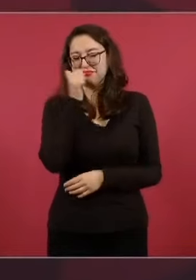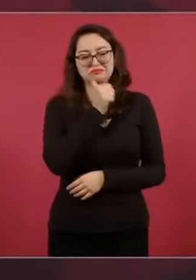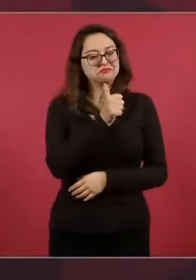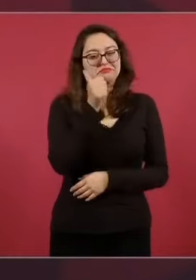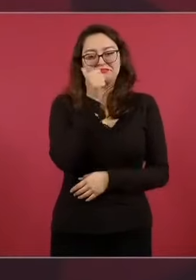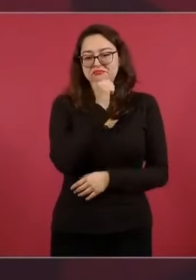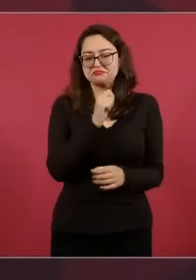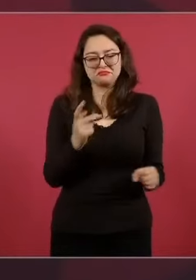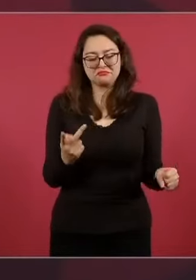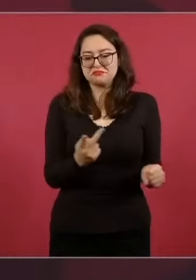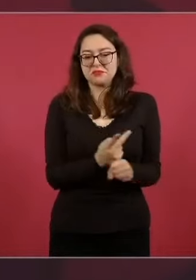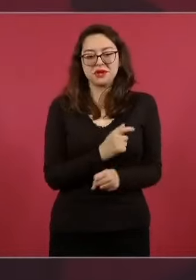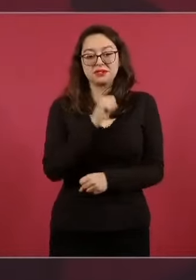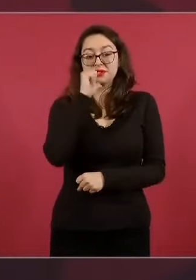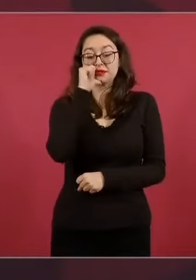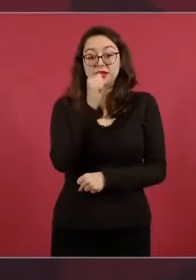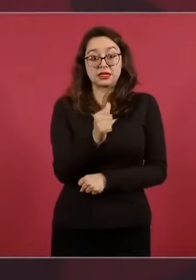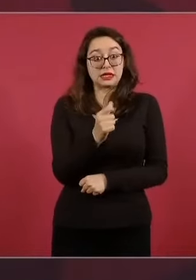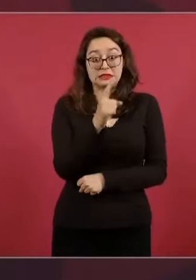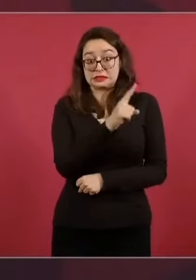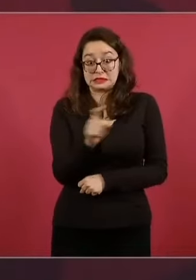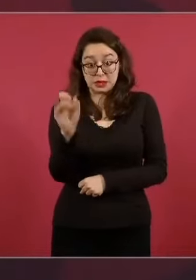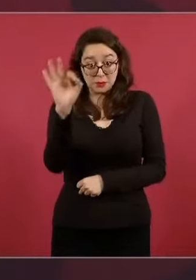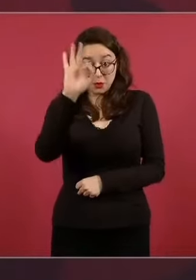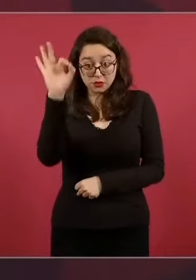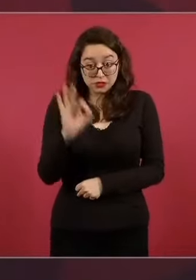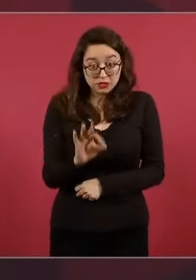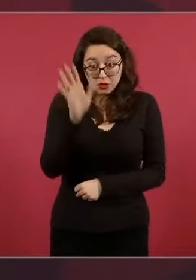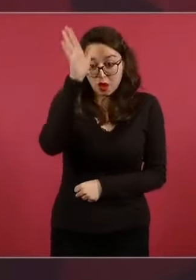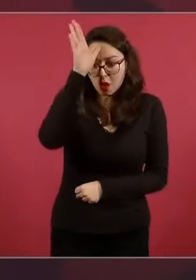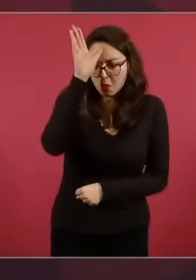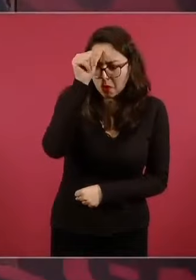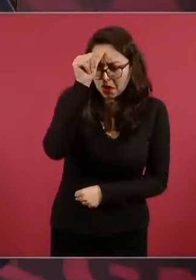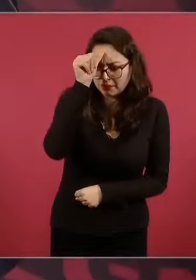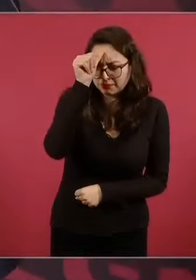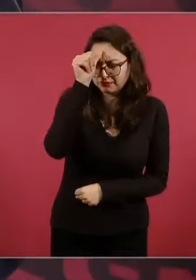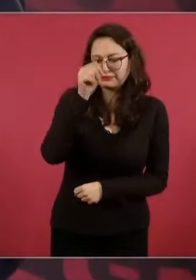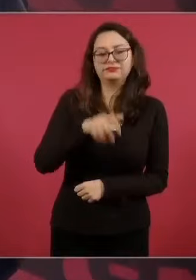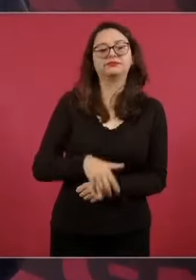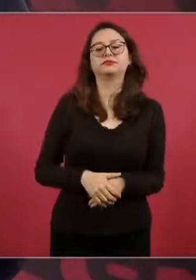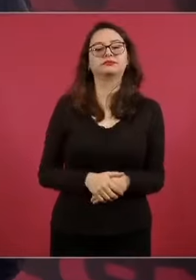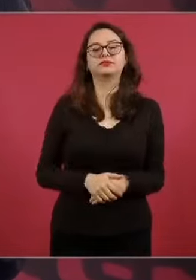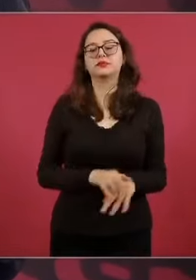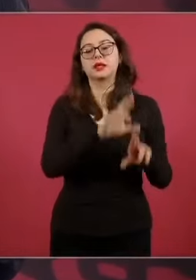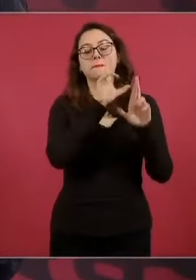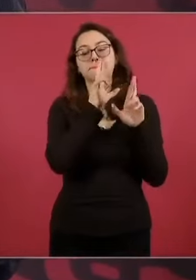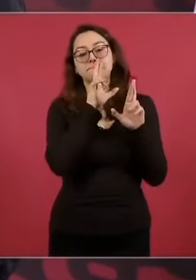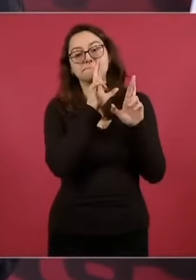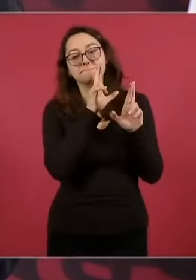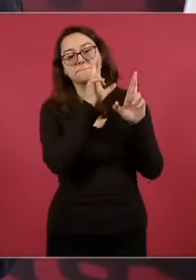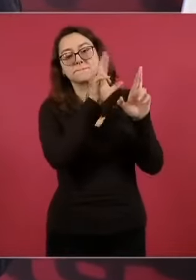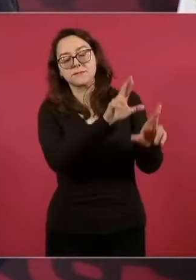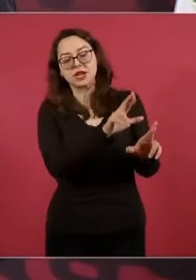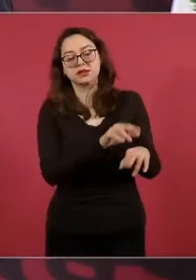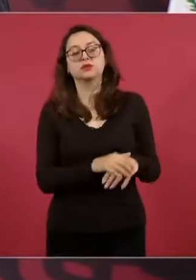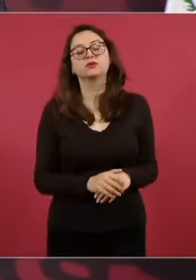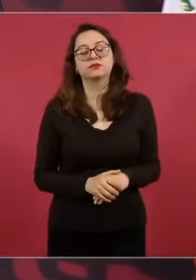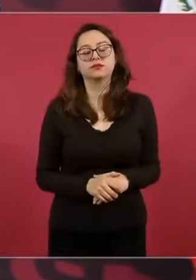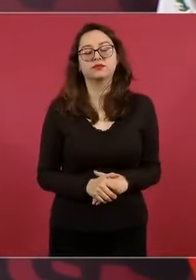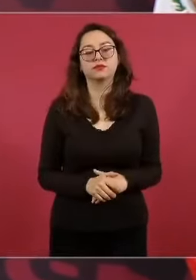no estamos de acuerdo en todo, yo lo respeto mucho porque él